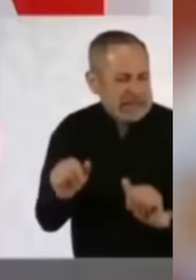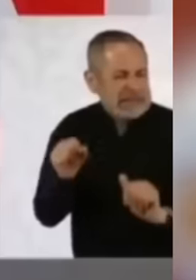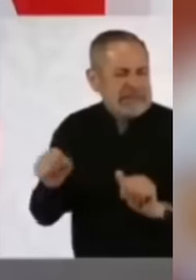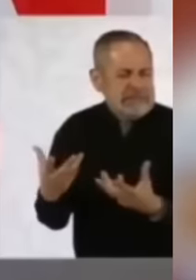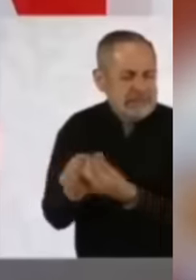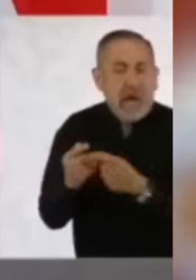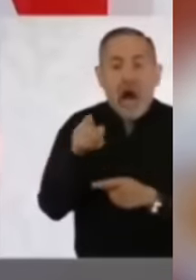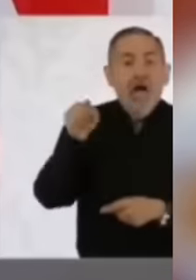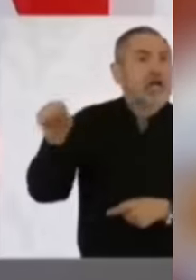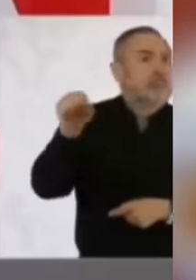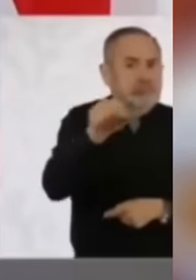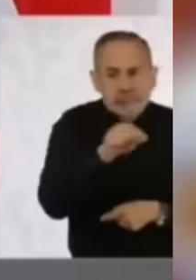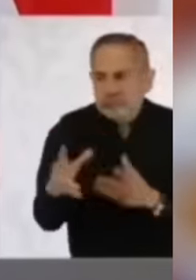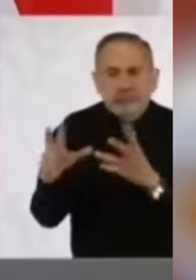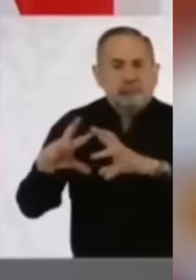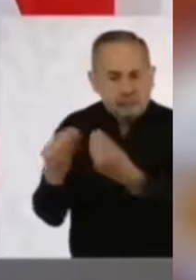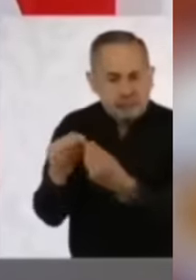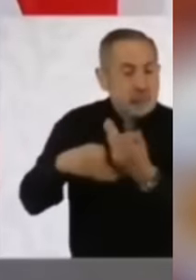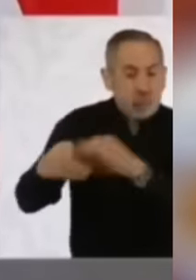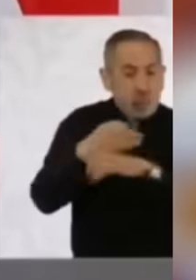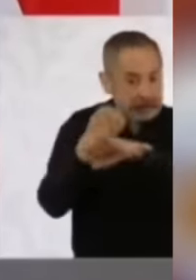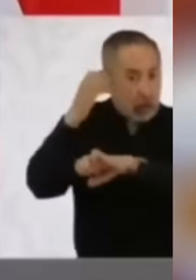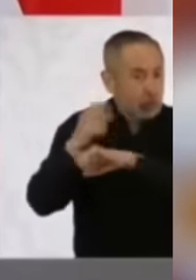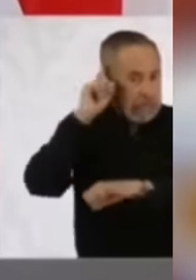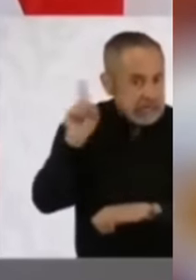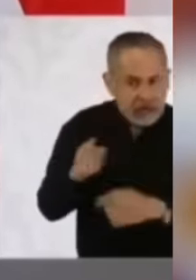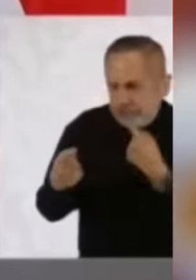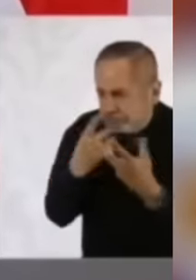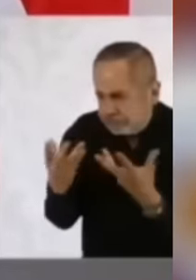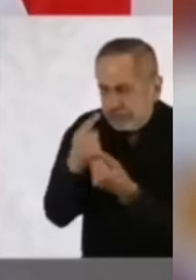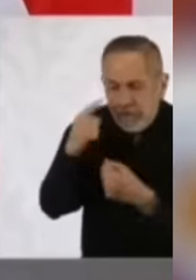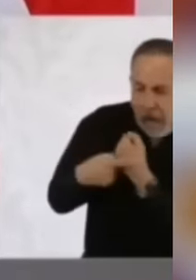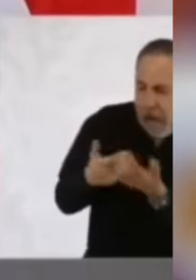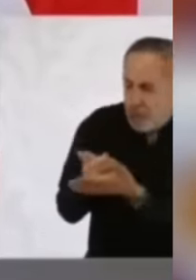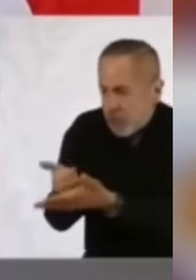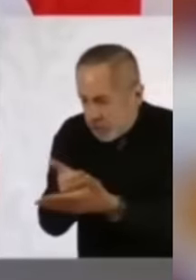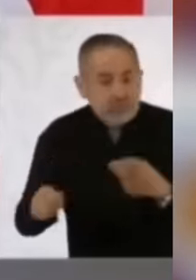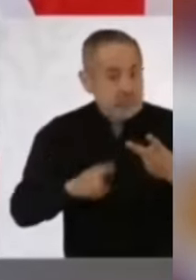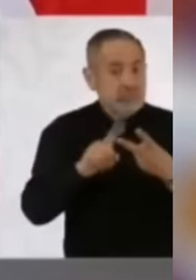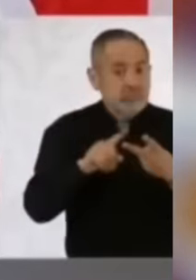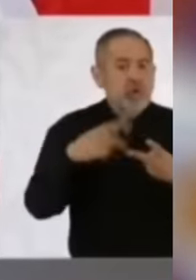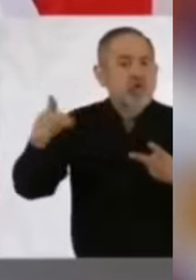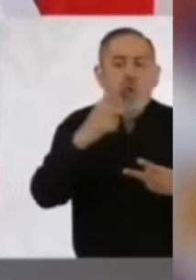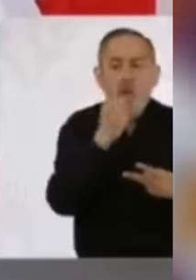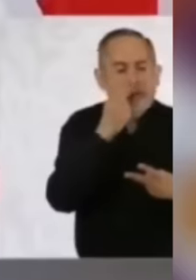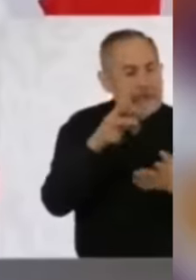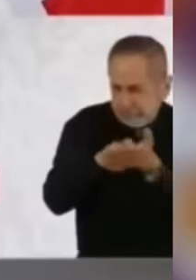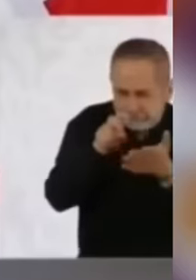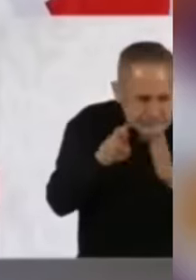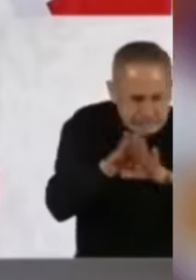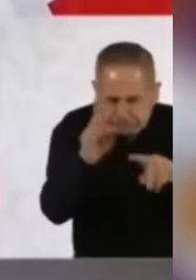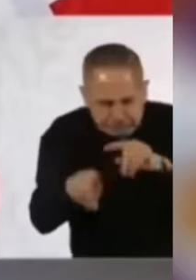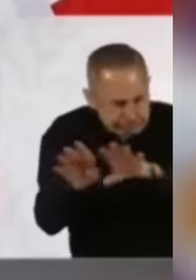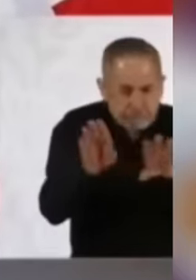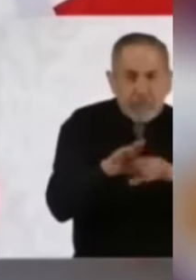todos los sectores en el Estado. La segunda, de fortalecimiento de su policía, tanto